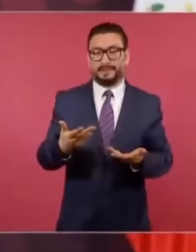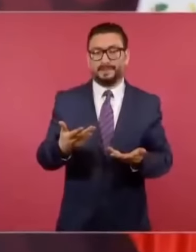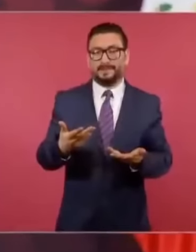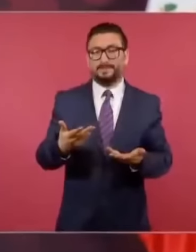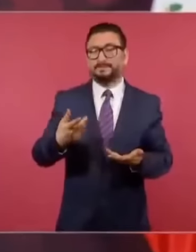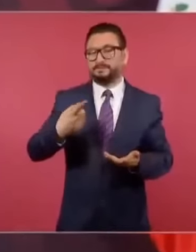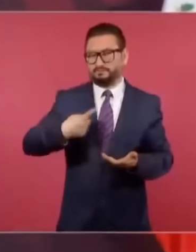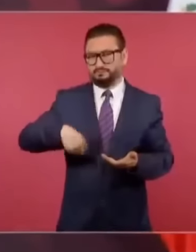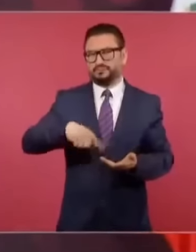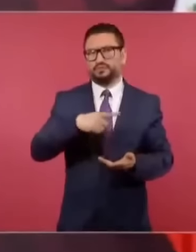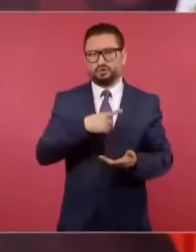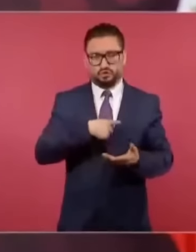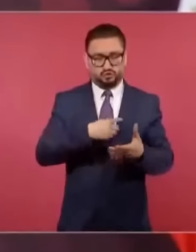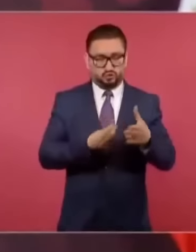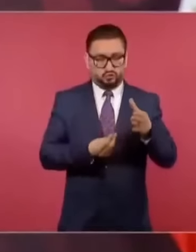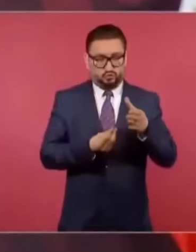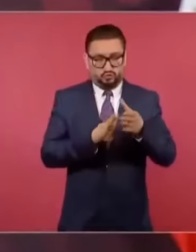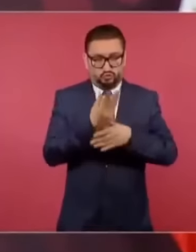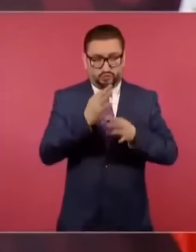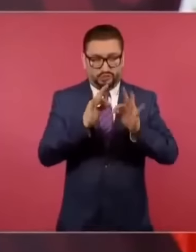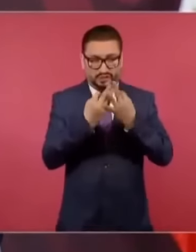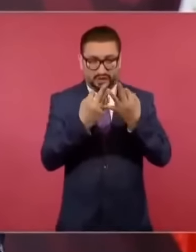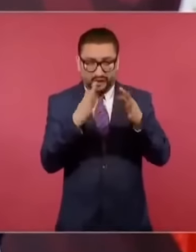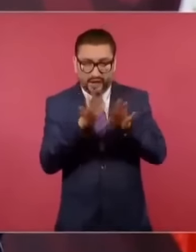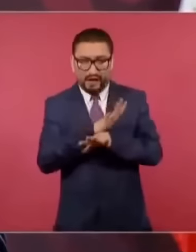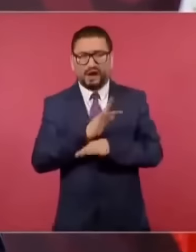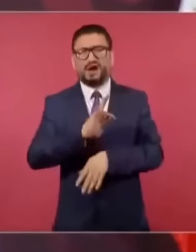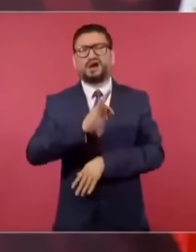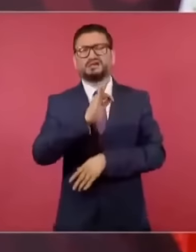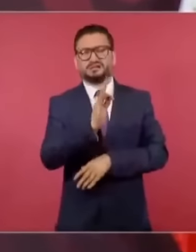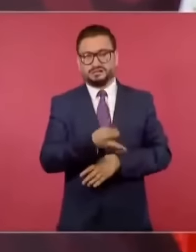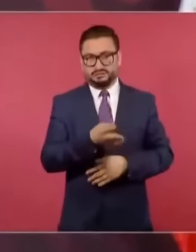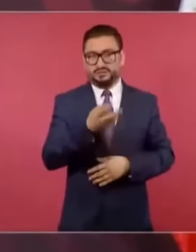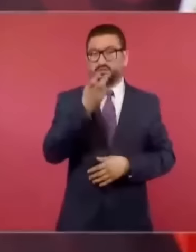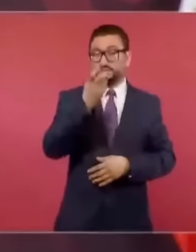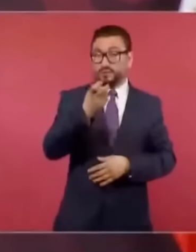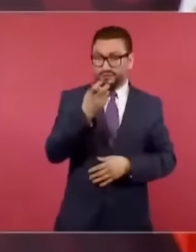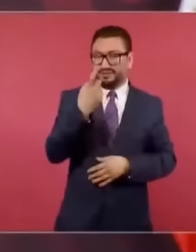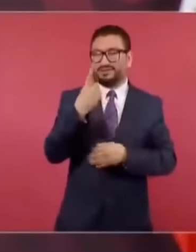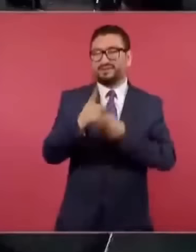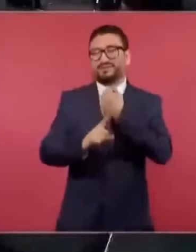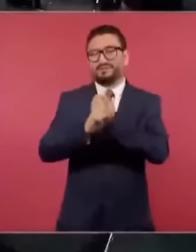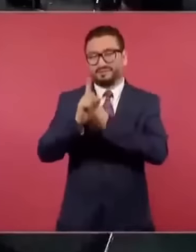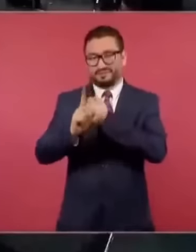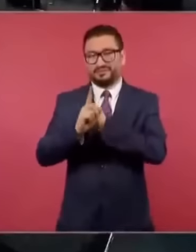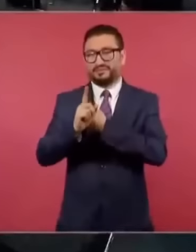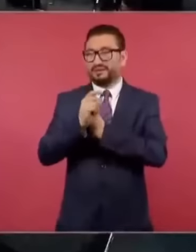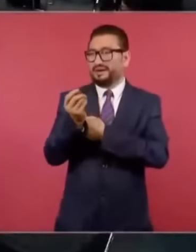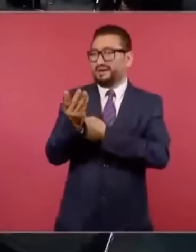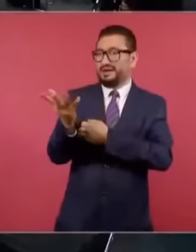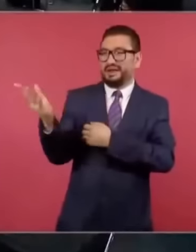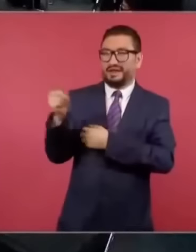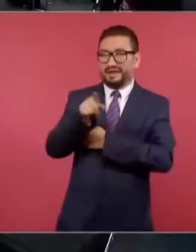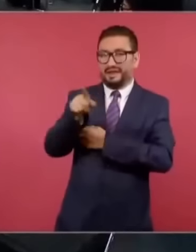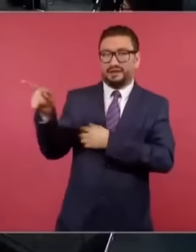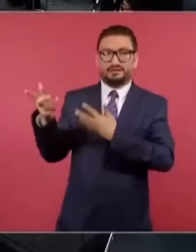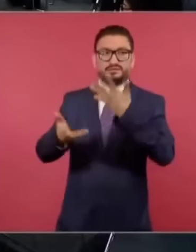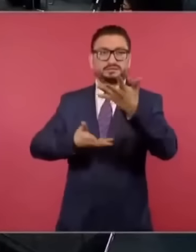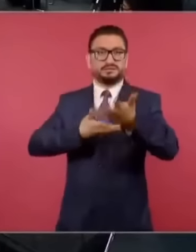aceptando la nueva realidad, que fue el problema que ellos enfrentaron,